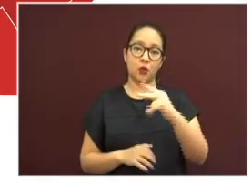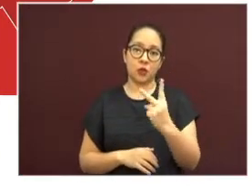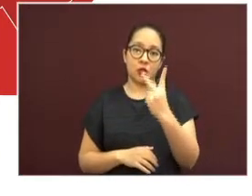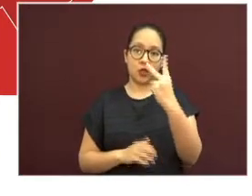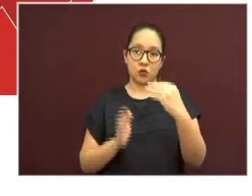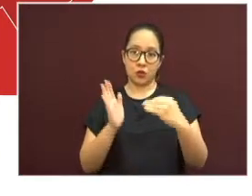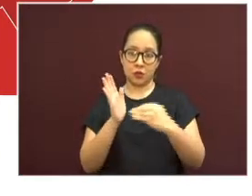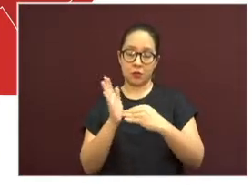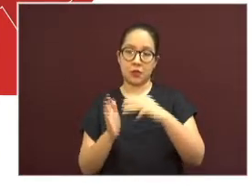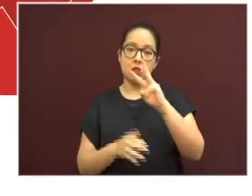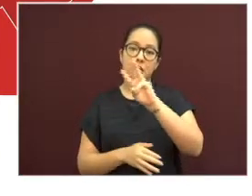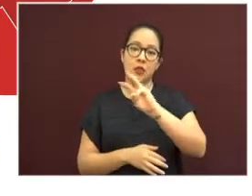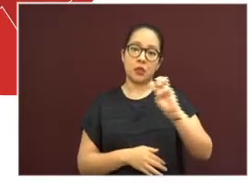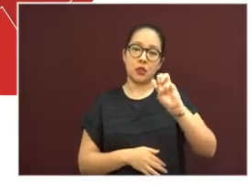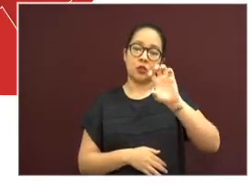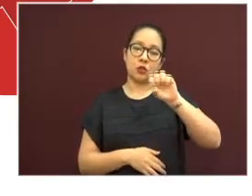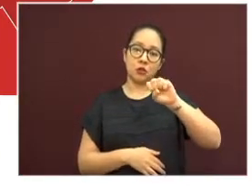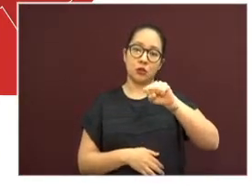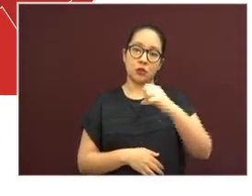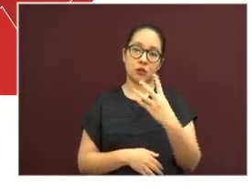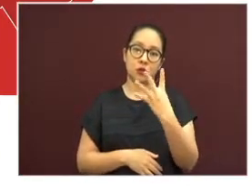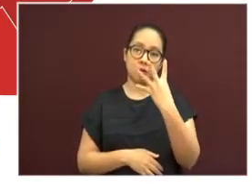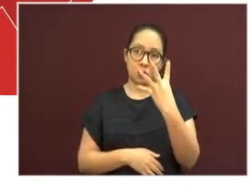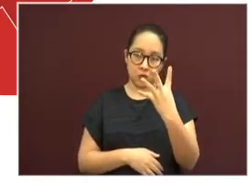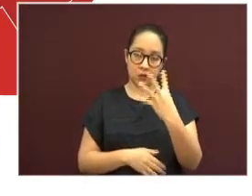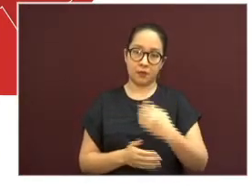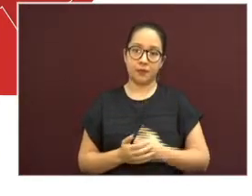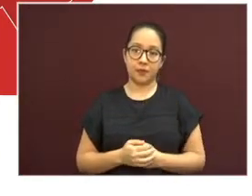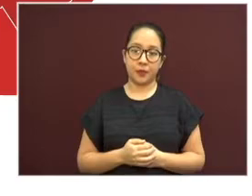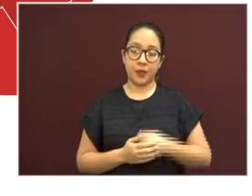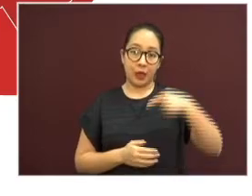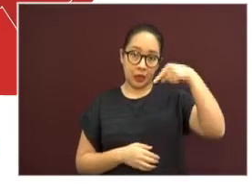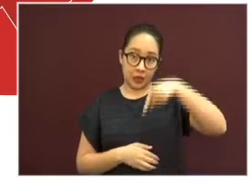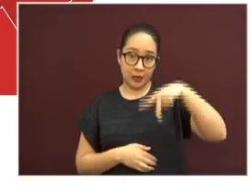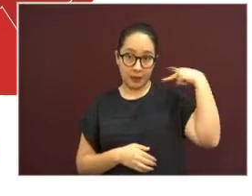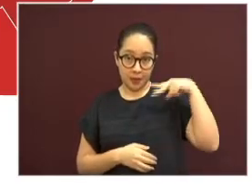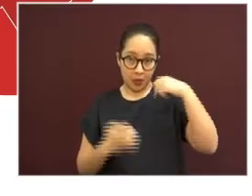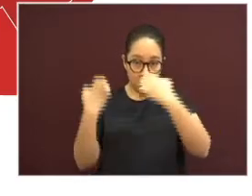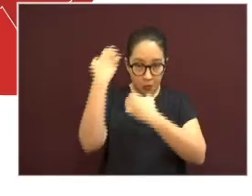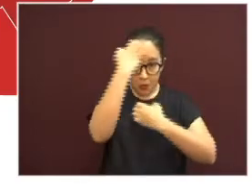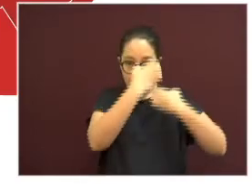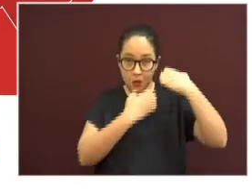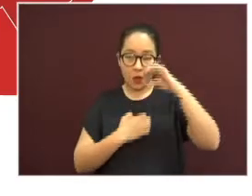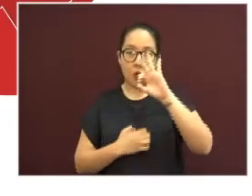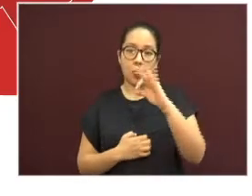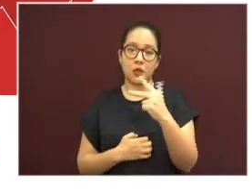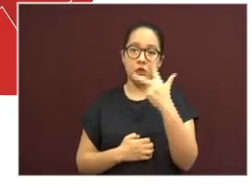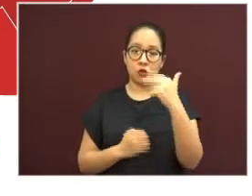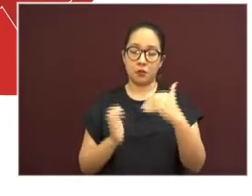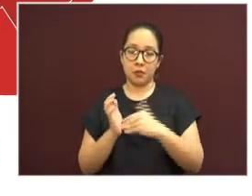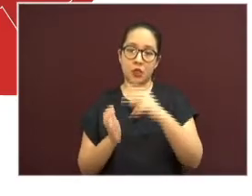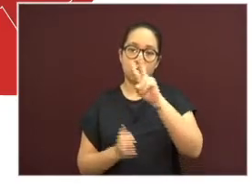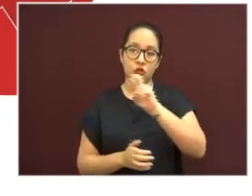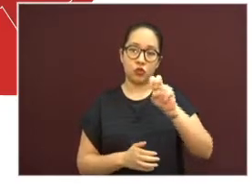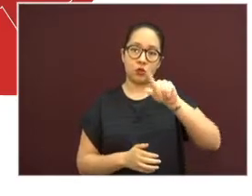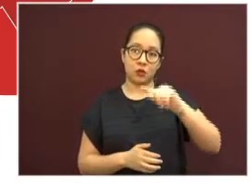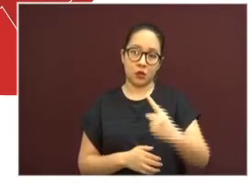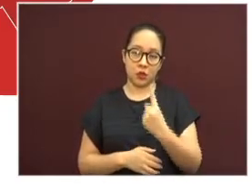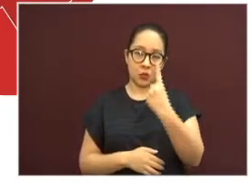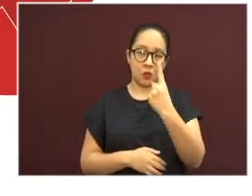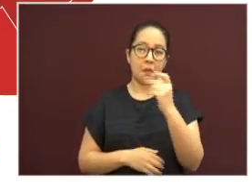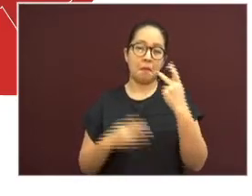,364. En el estado se han estudiado 48,271 casos